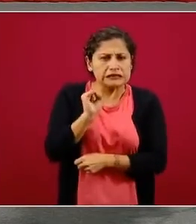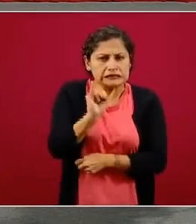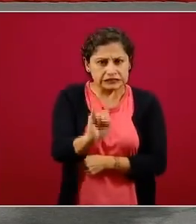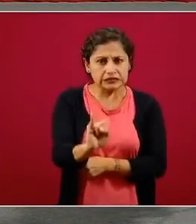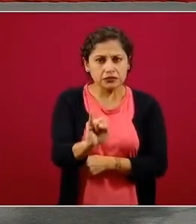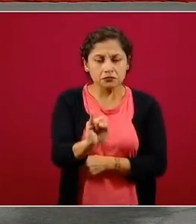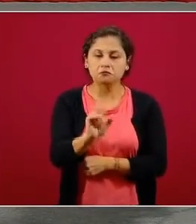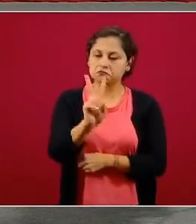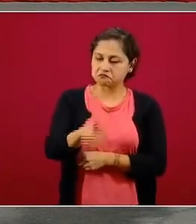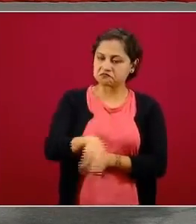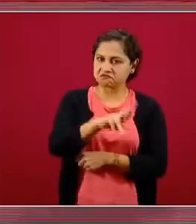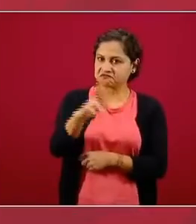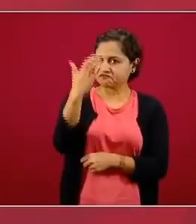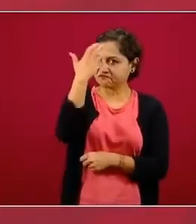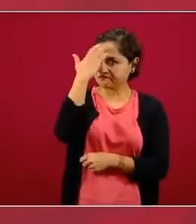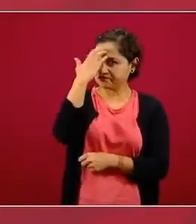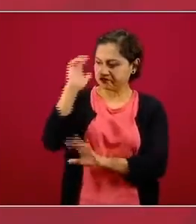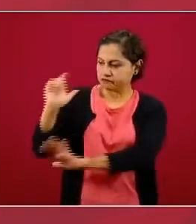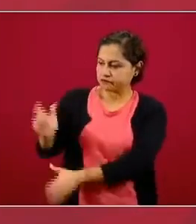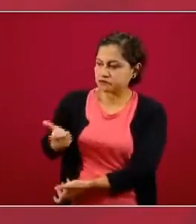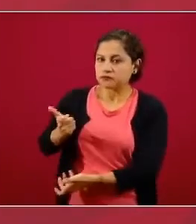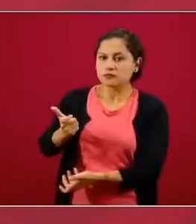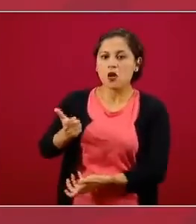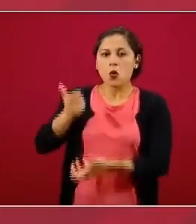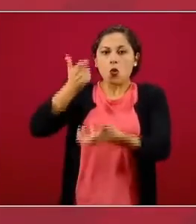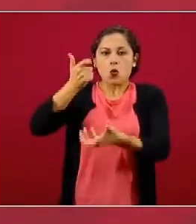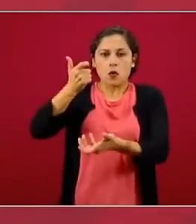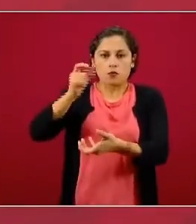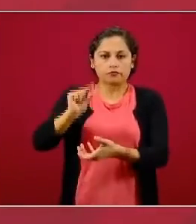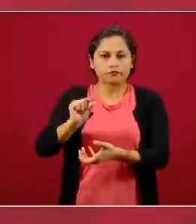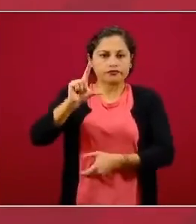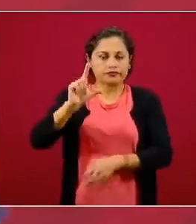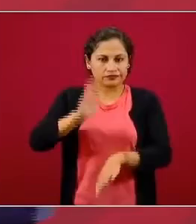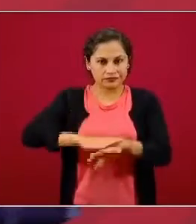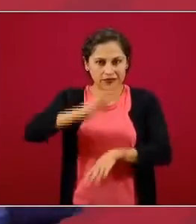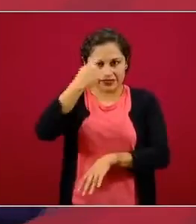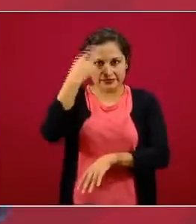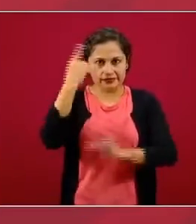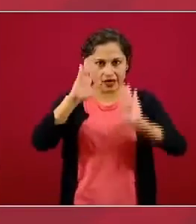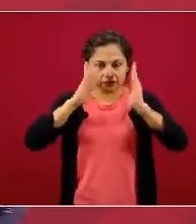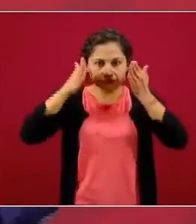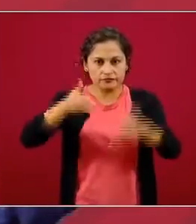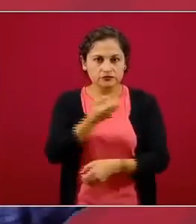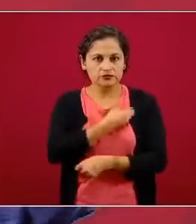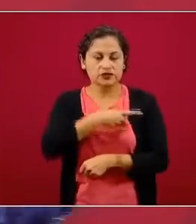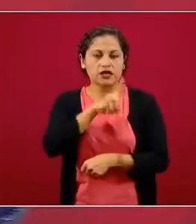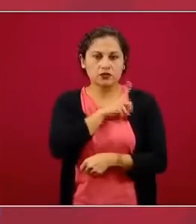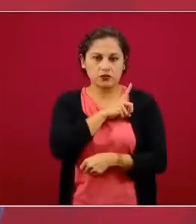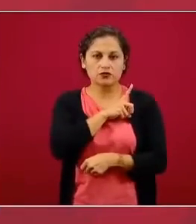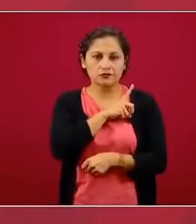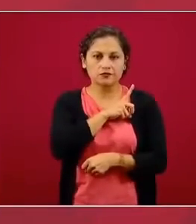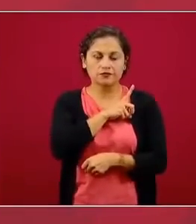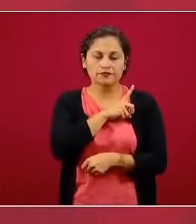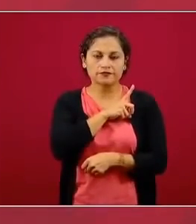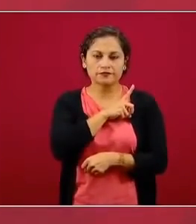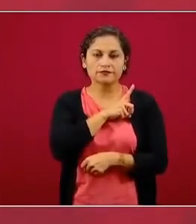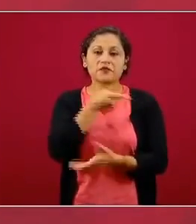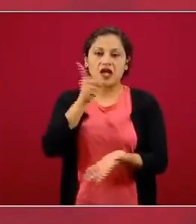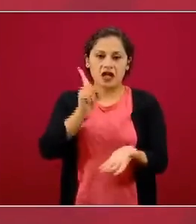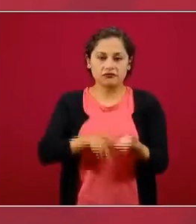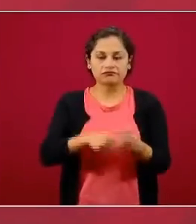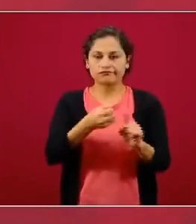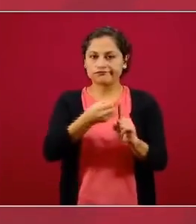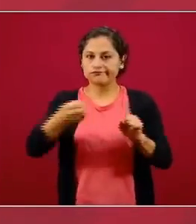que se aumentó el monto de financiamiento para la salud, se organizó para que se centralizara hasta cierto